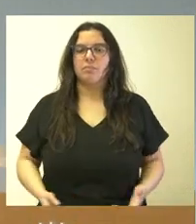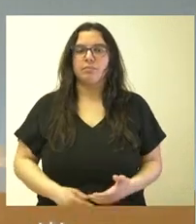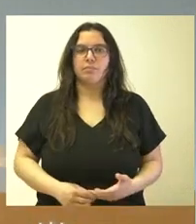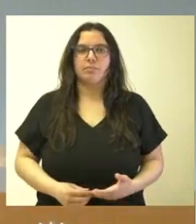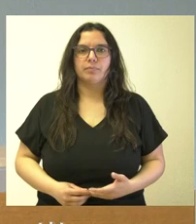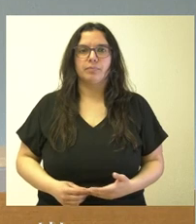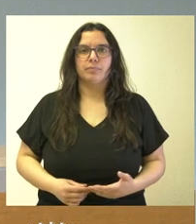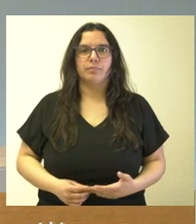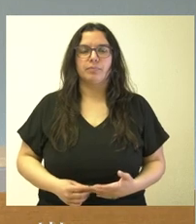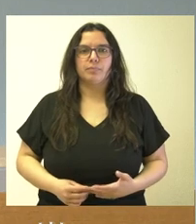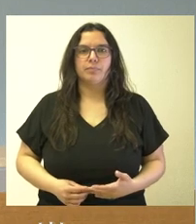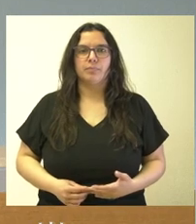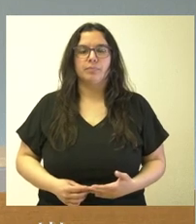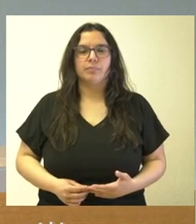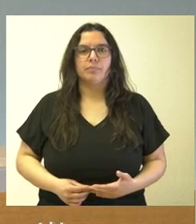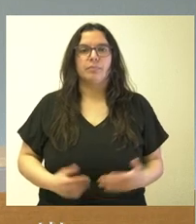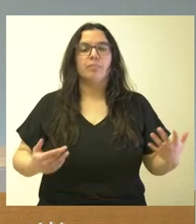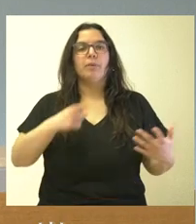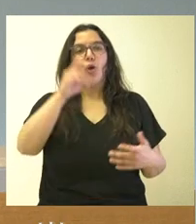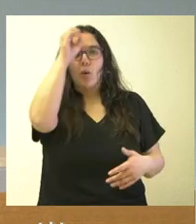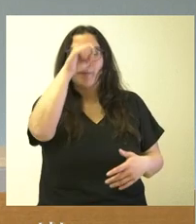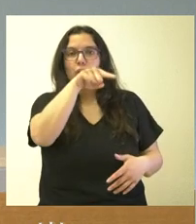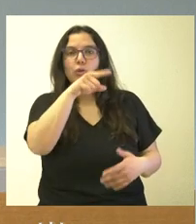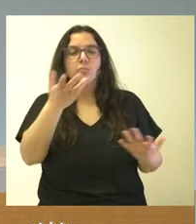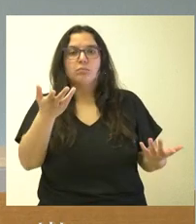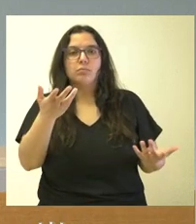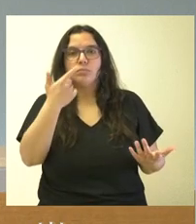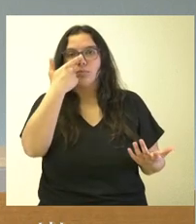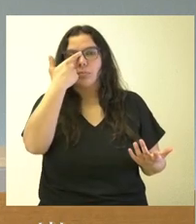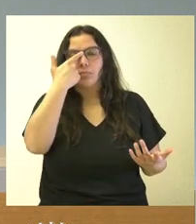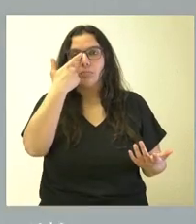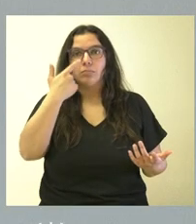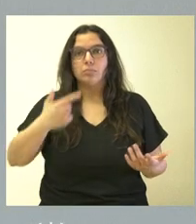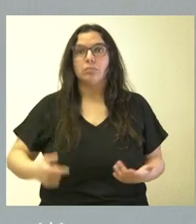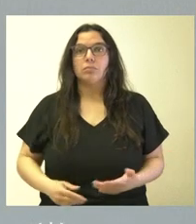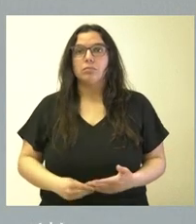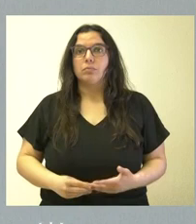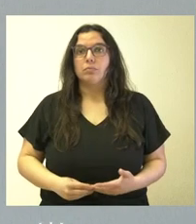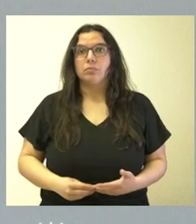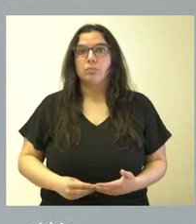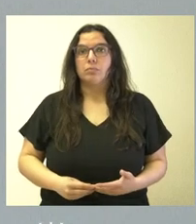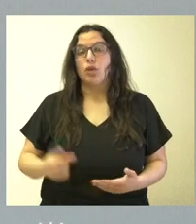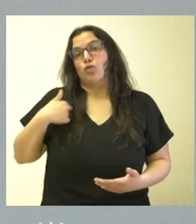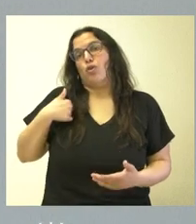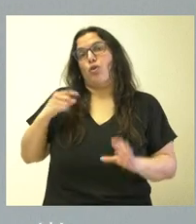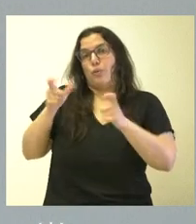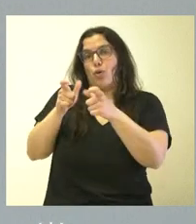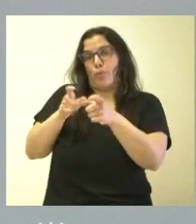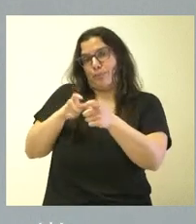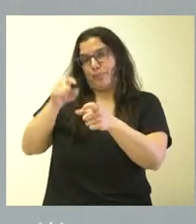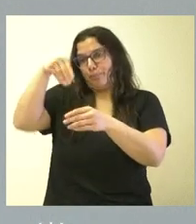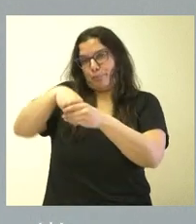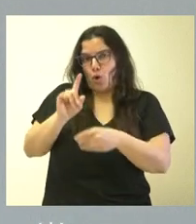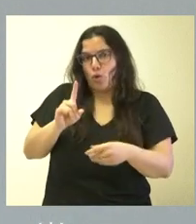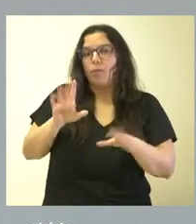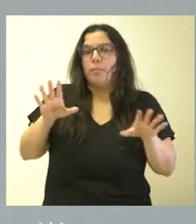valoración que se hace desde la Junta de lo que trataron? Bueno, no estaba en reunión, pero la